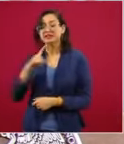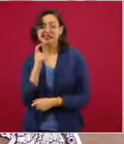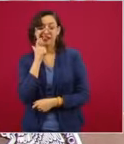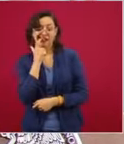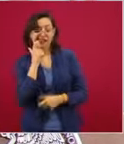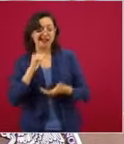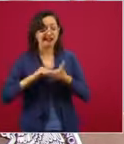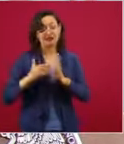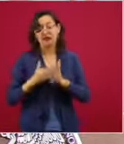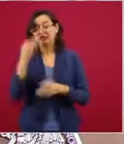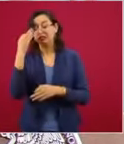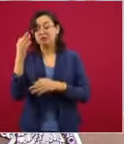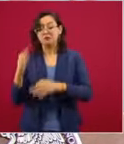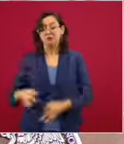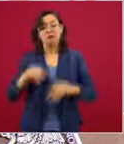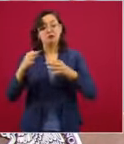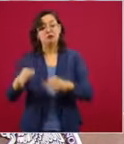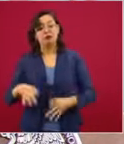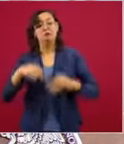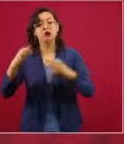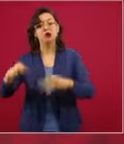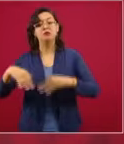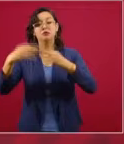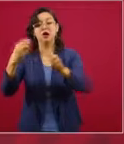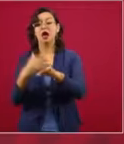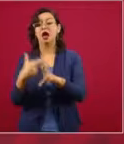dilatorias para irnos hasta el tres mil.